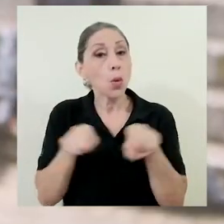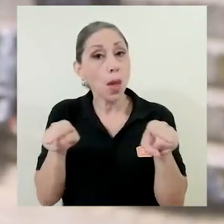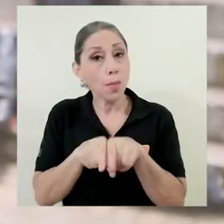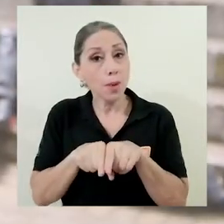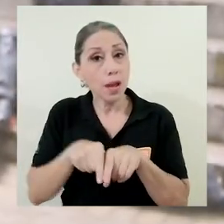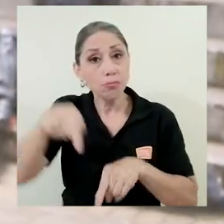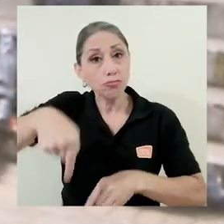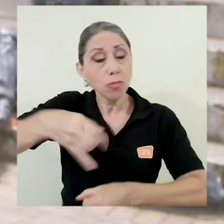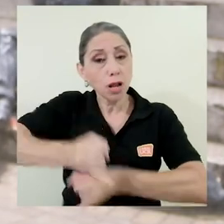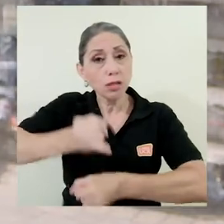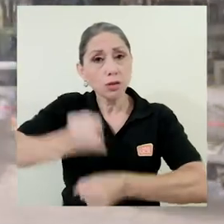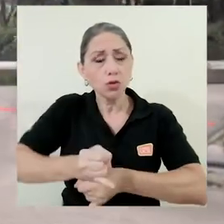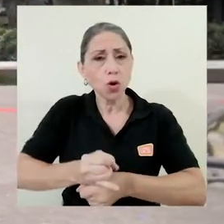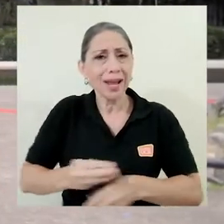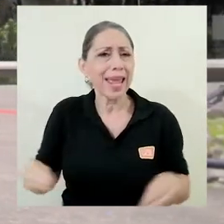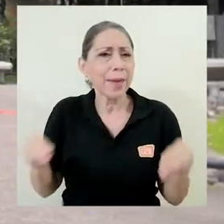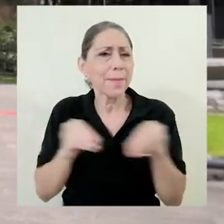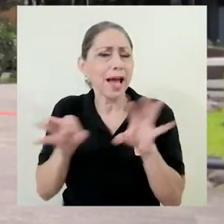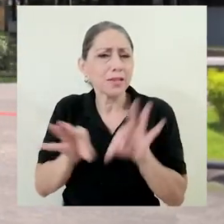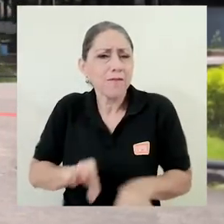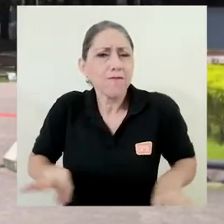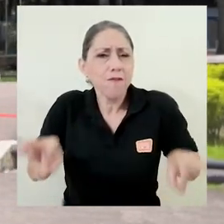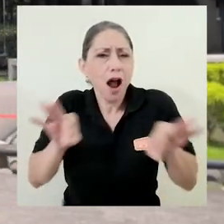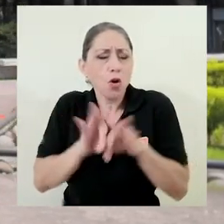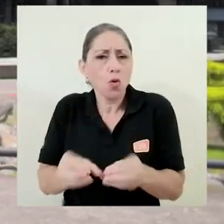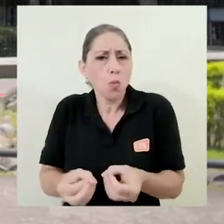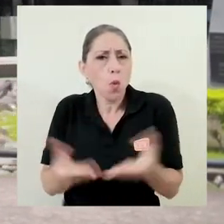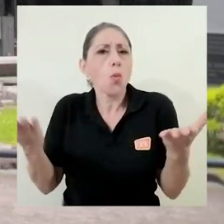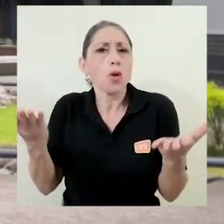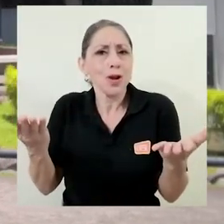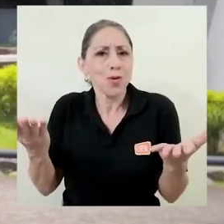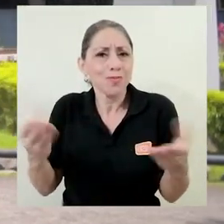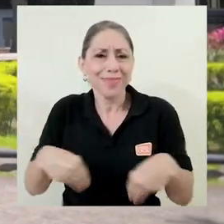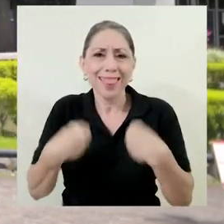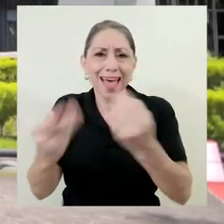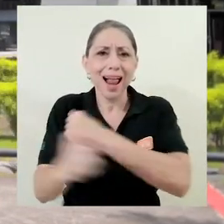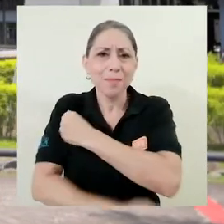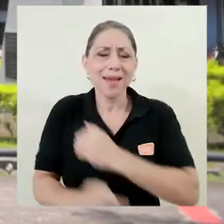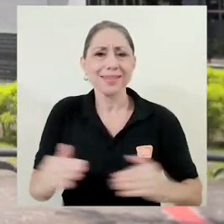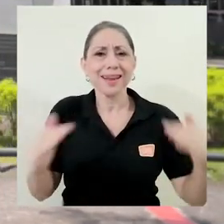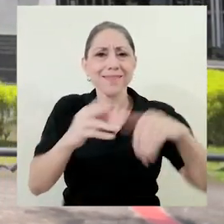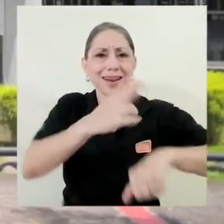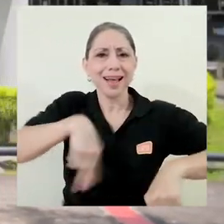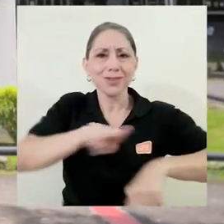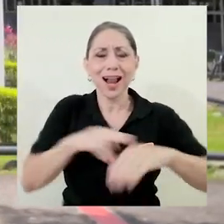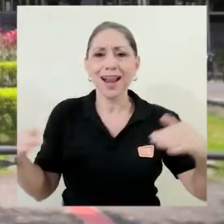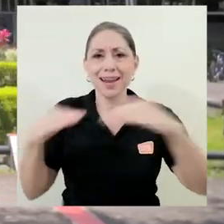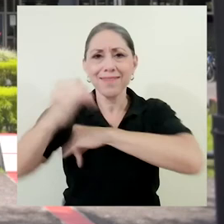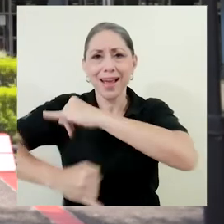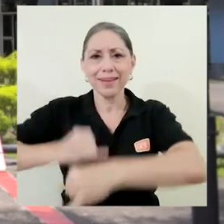la institución que más valor público le genera al país a nivel nacional e internacional.